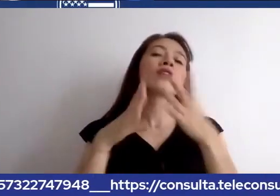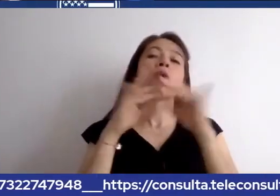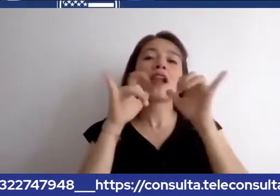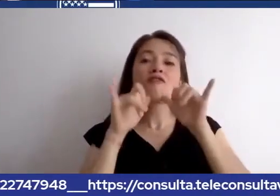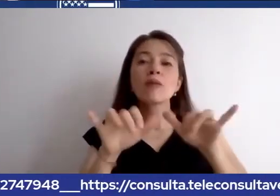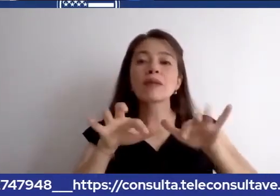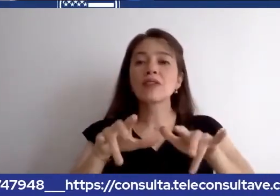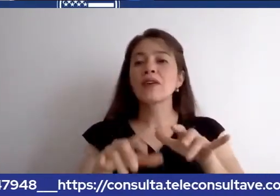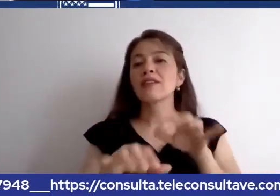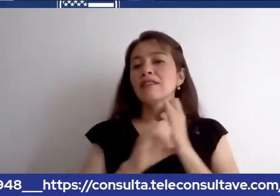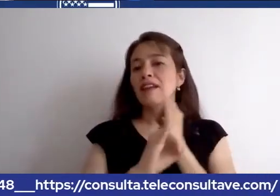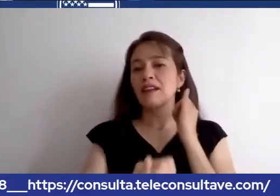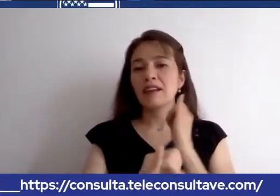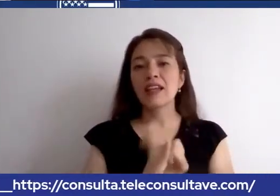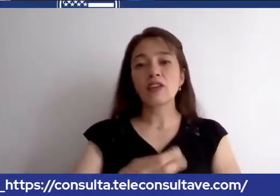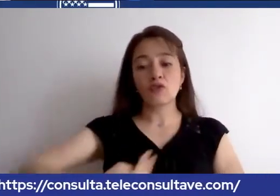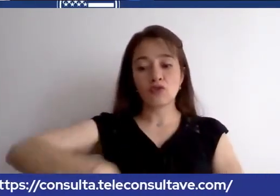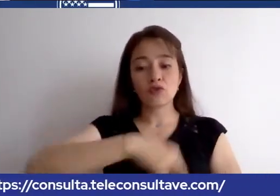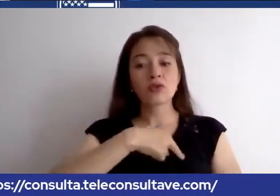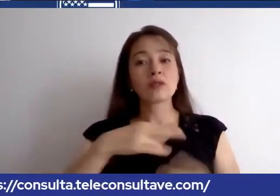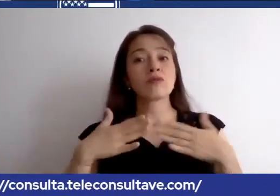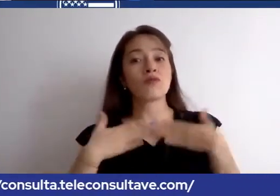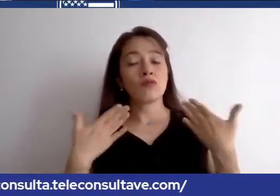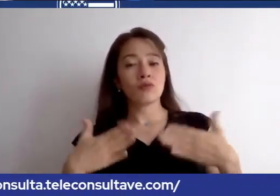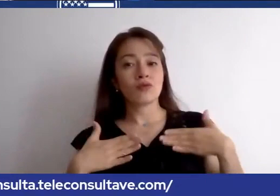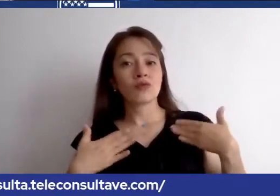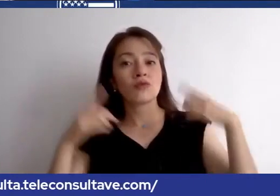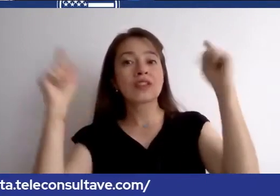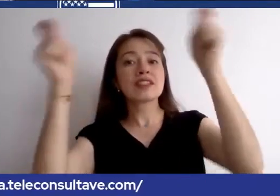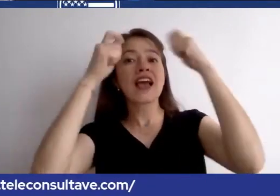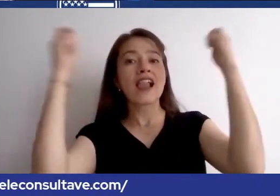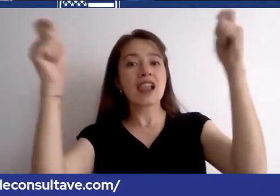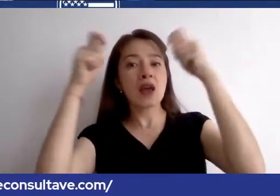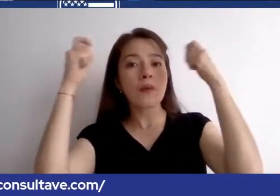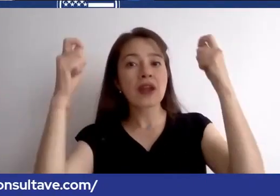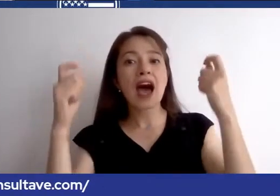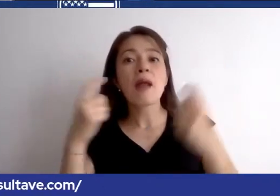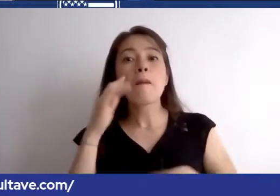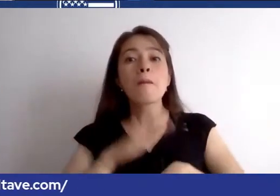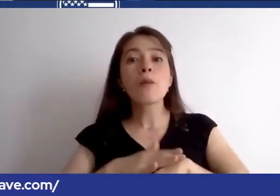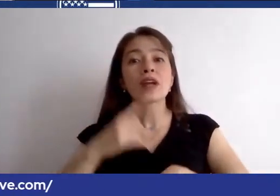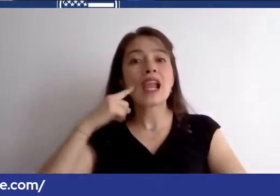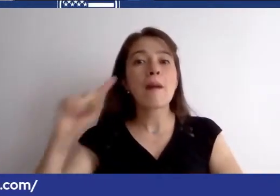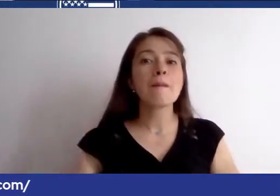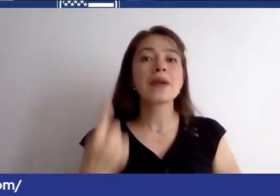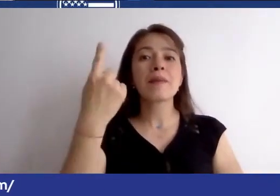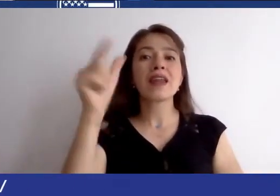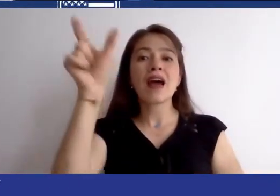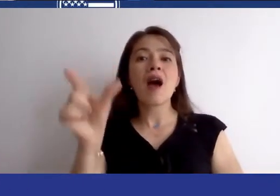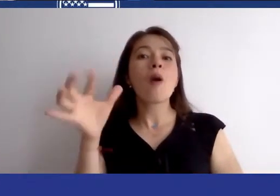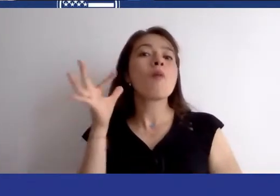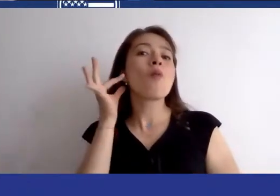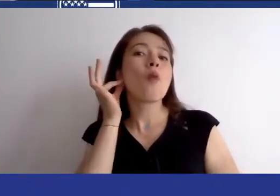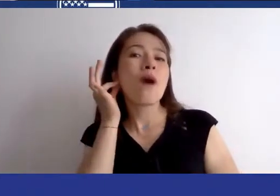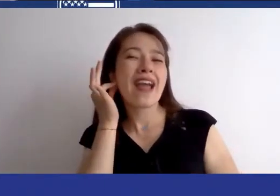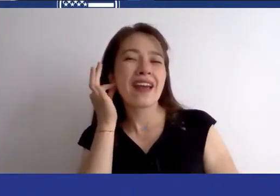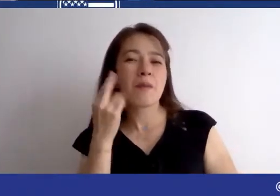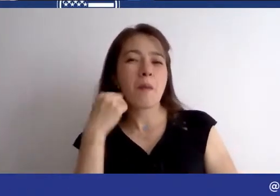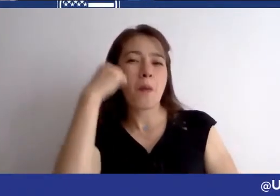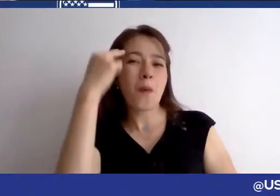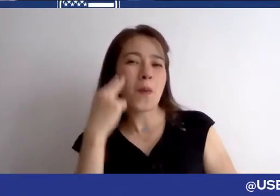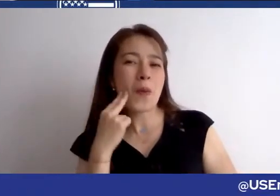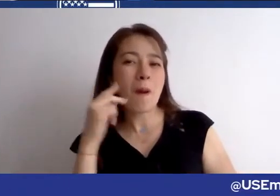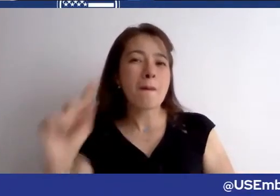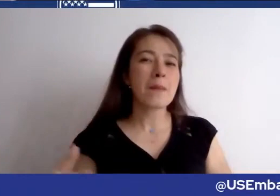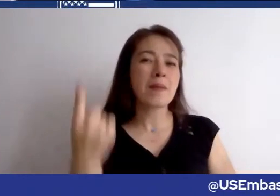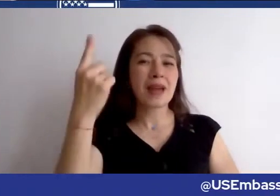especialmente contentos de celebrar este mes con nuestra primera mujer afroamericana la primera persona